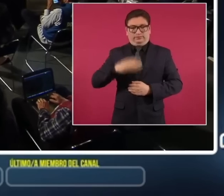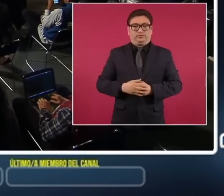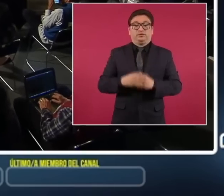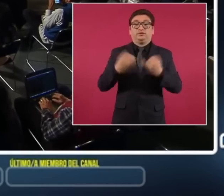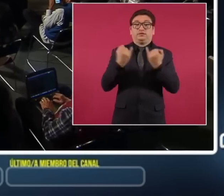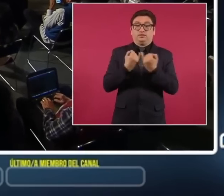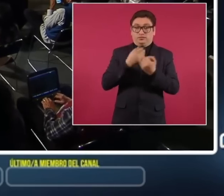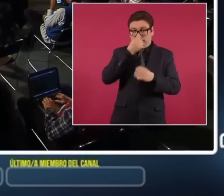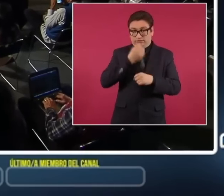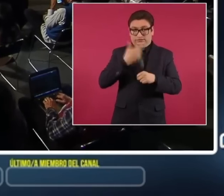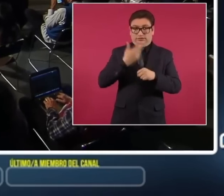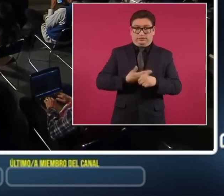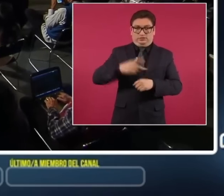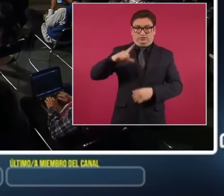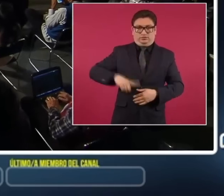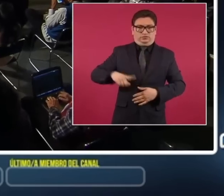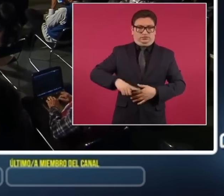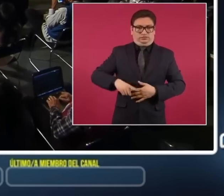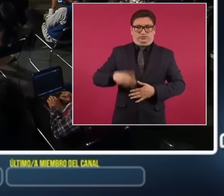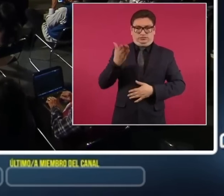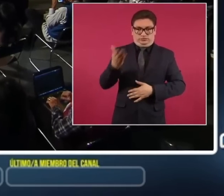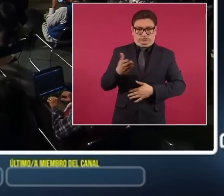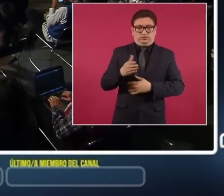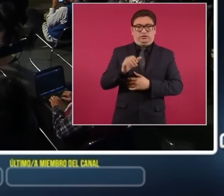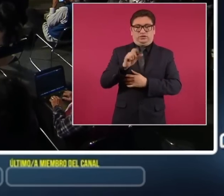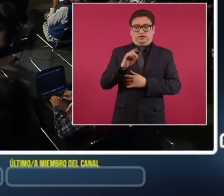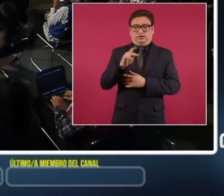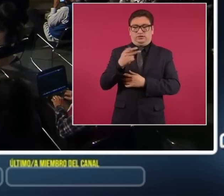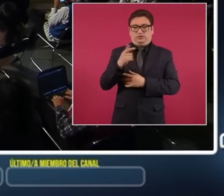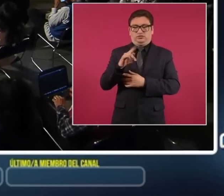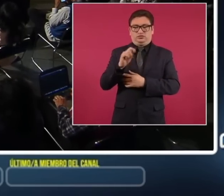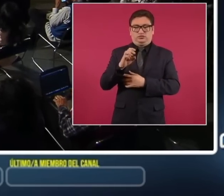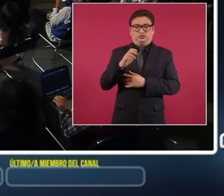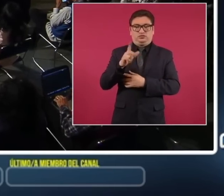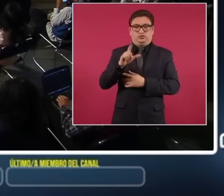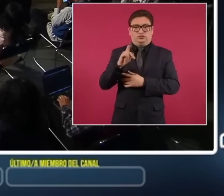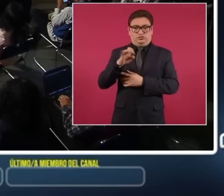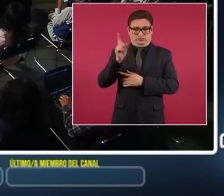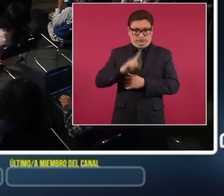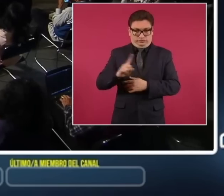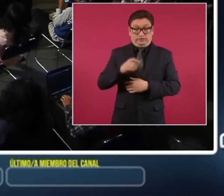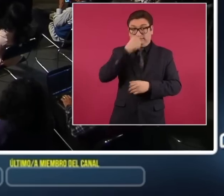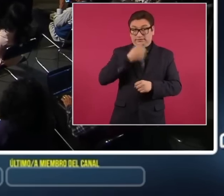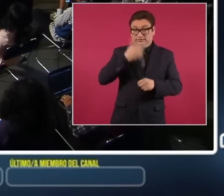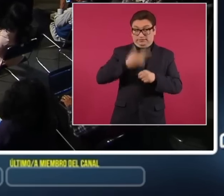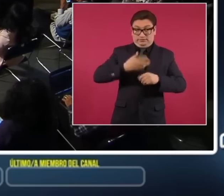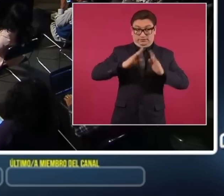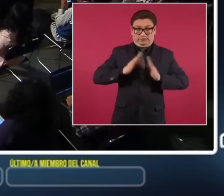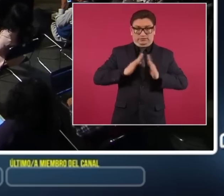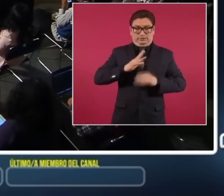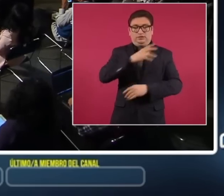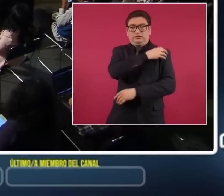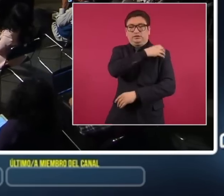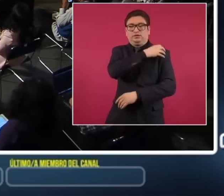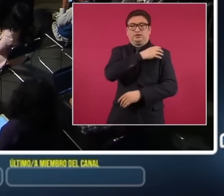el secretario de Gobernación, Adán Augusto López Hernández, el secretario de la Defensa Nacional, el general